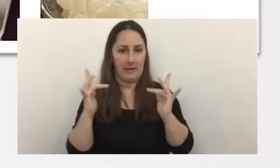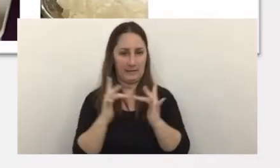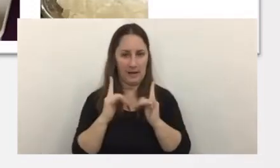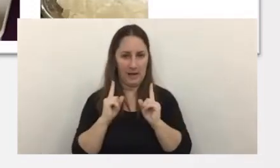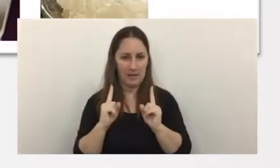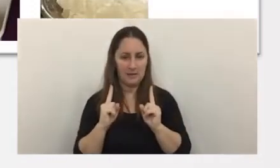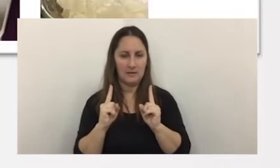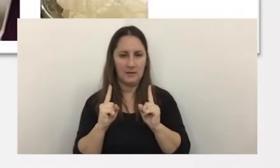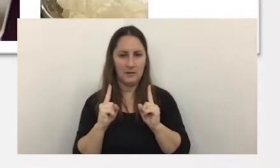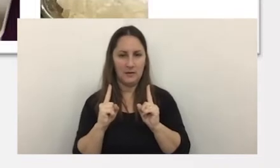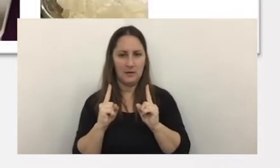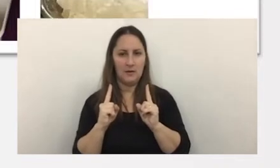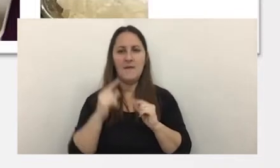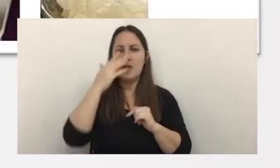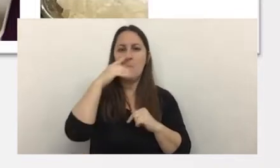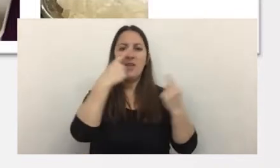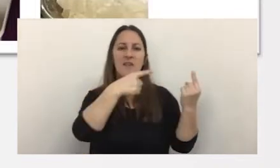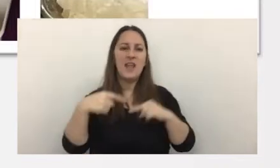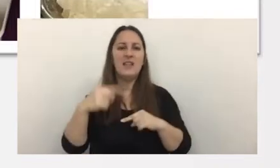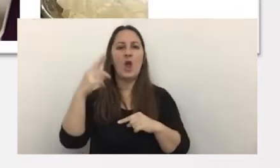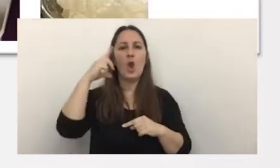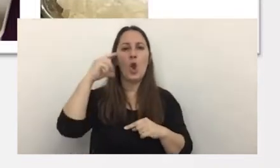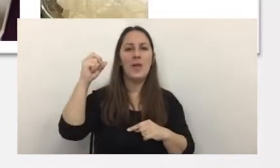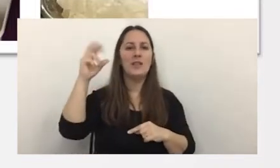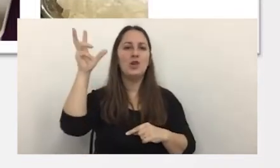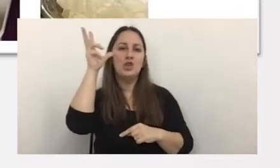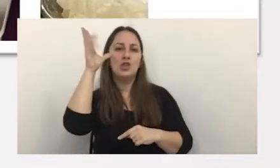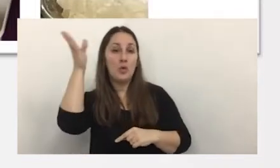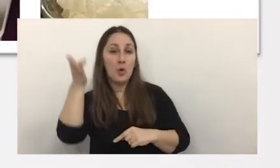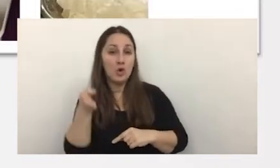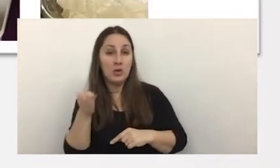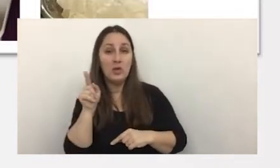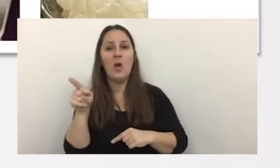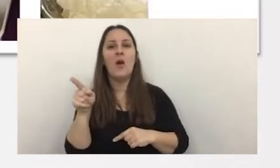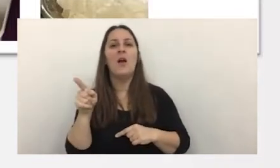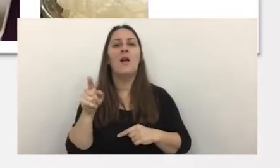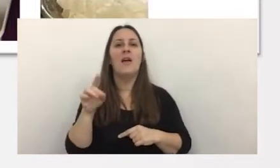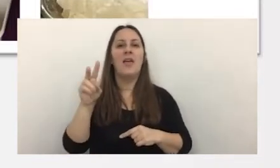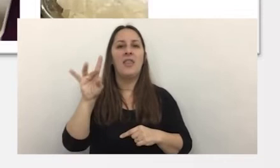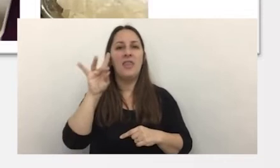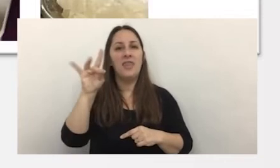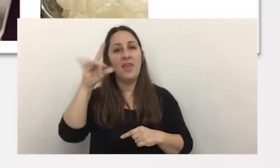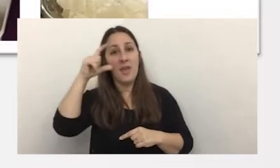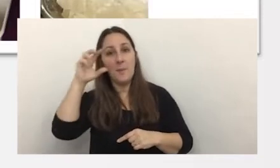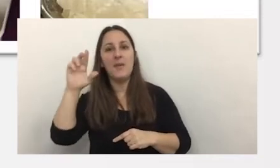la diferencia del 90 88 90% es lo que llamamos deep y dark web